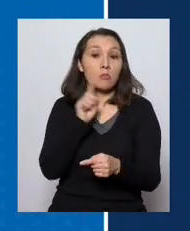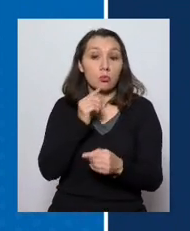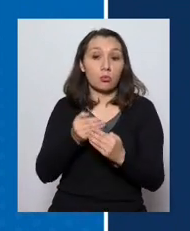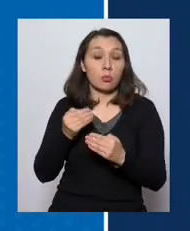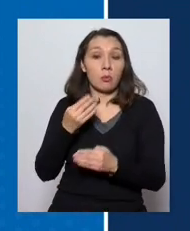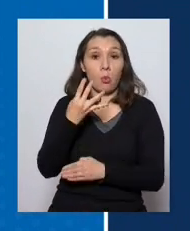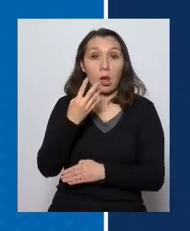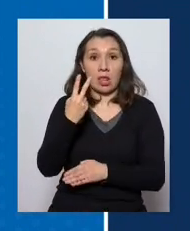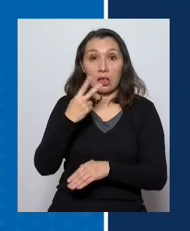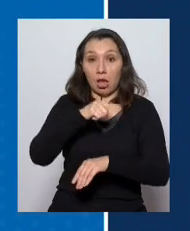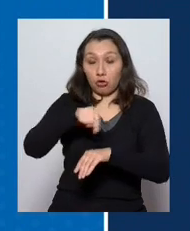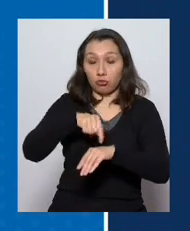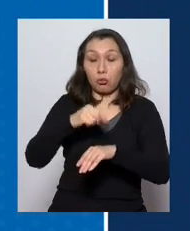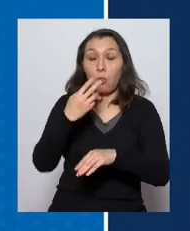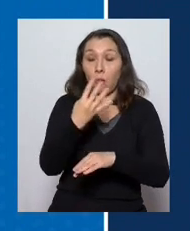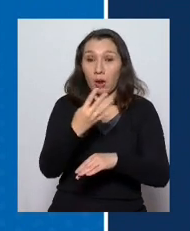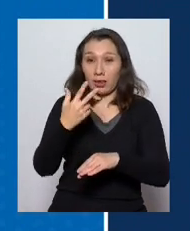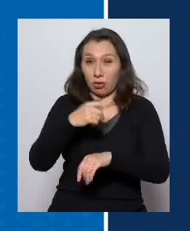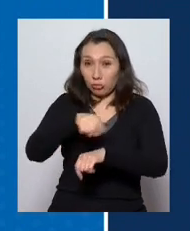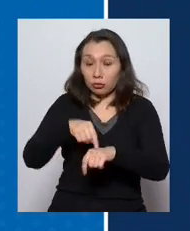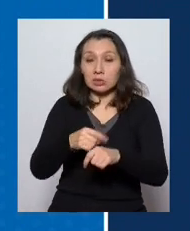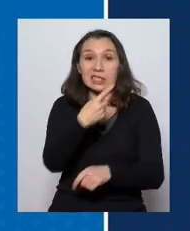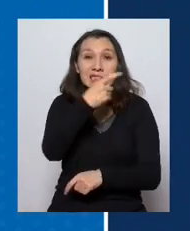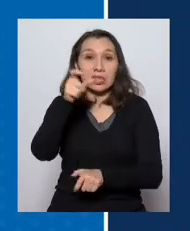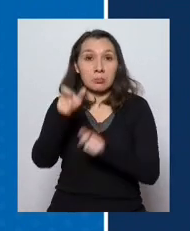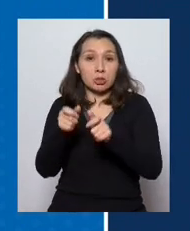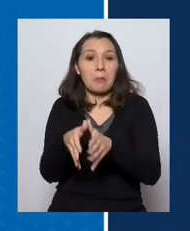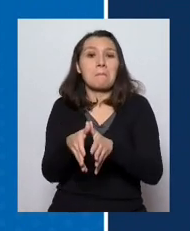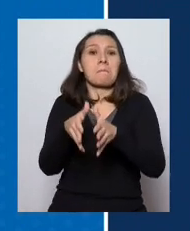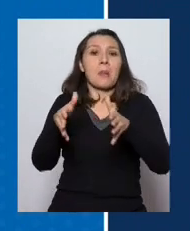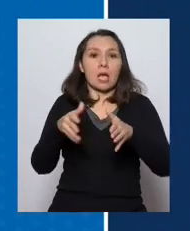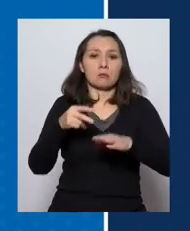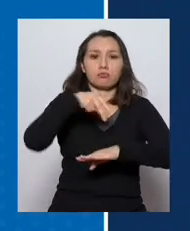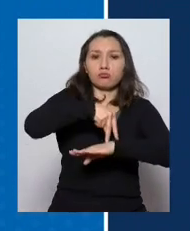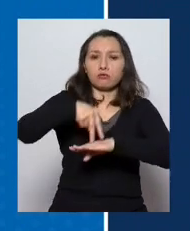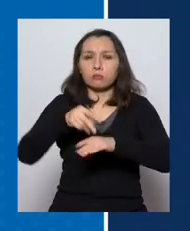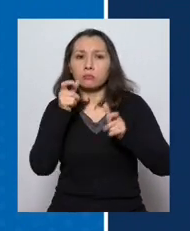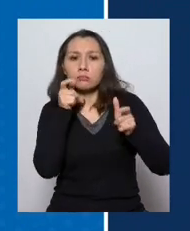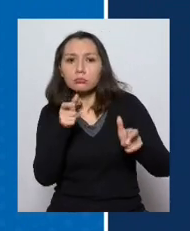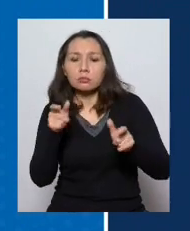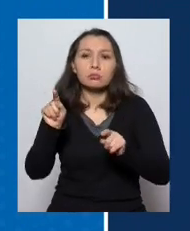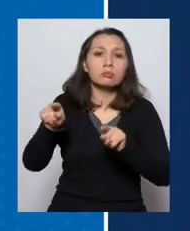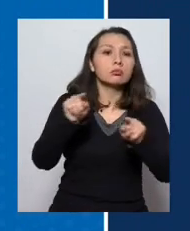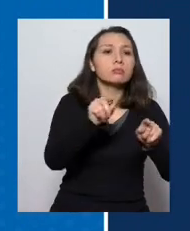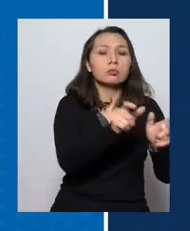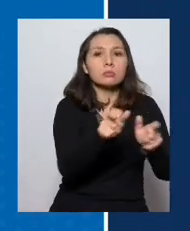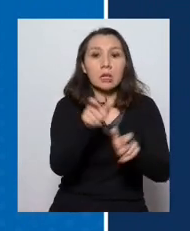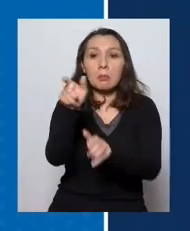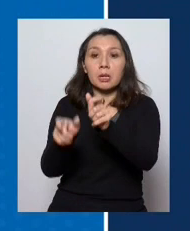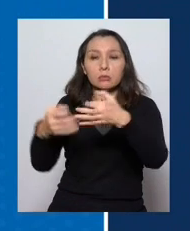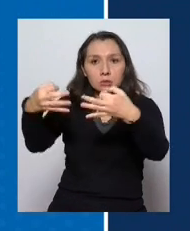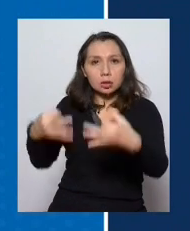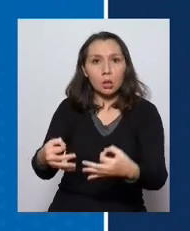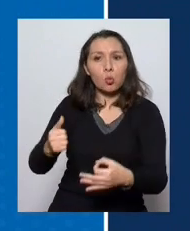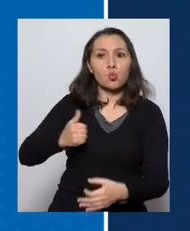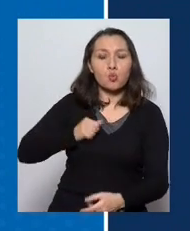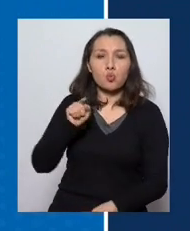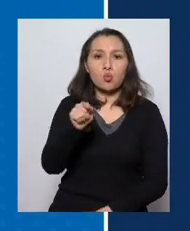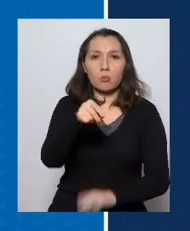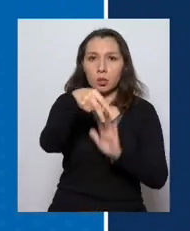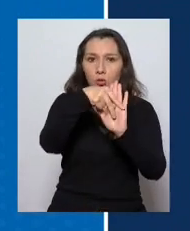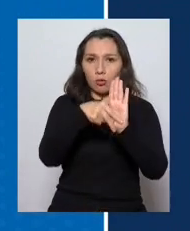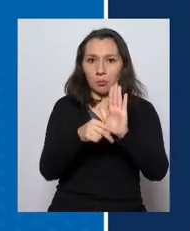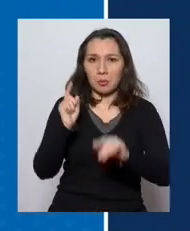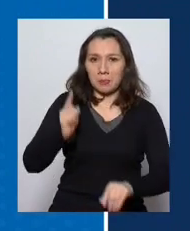48 horas ha aumentado en 100 fiscalizadores para poder asegurar que las personas están cumpliendo esta